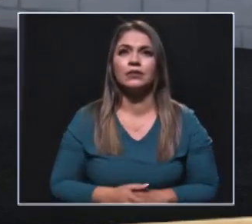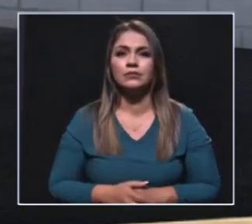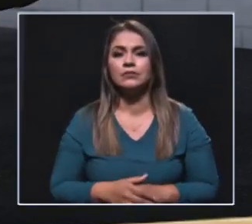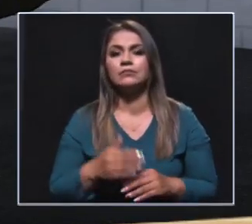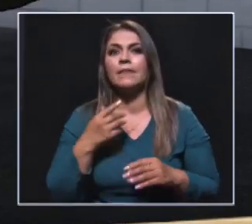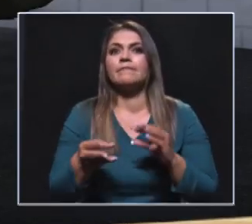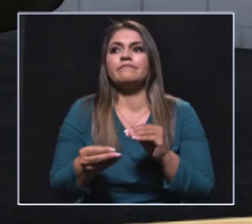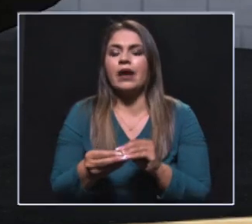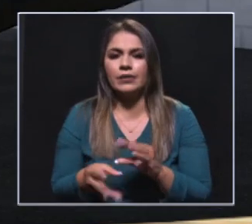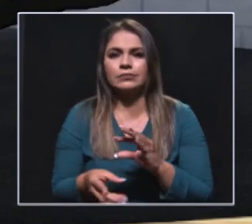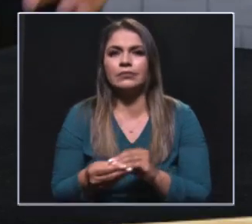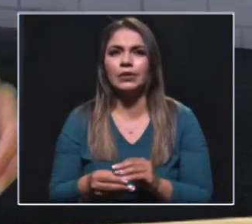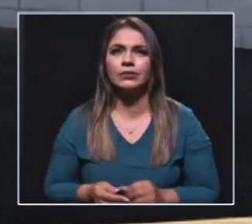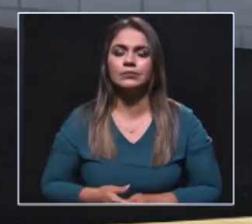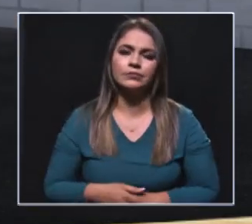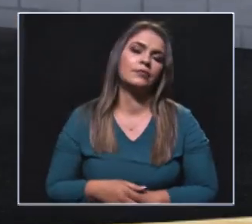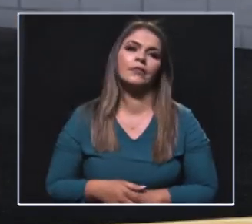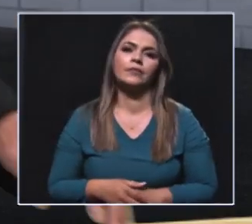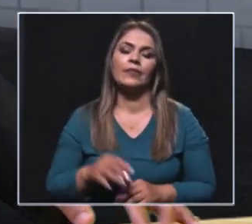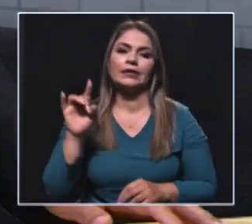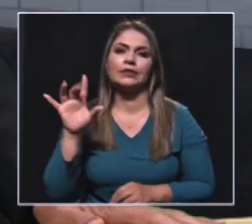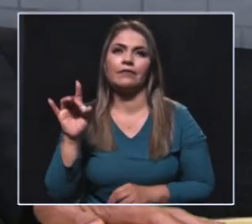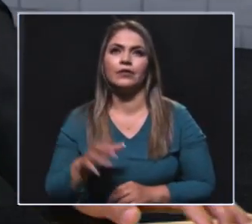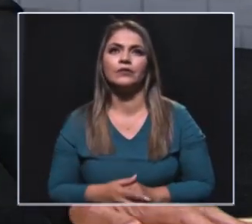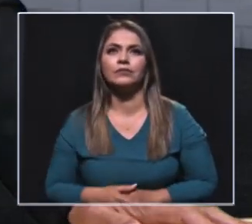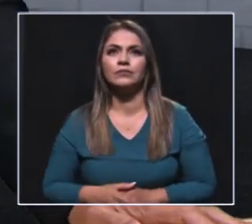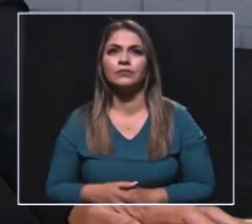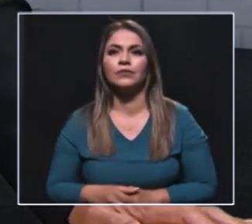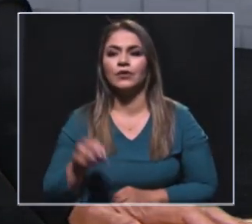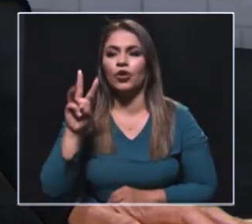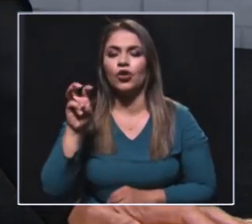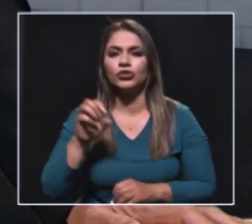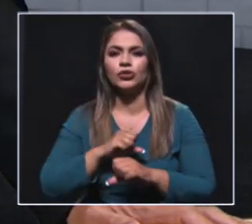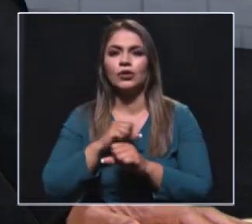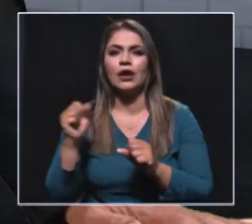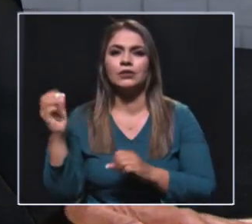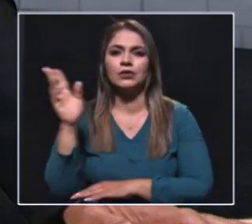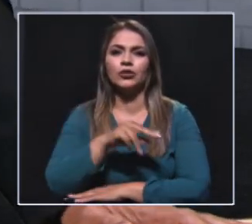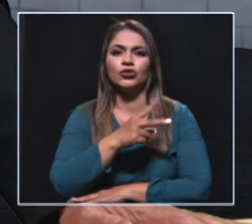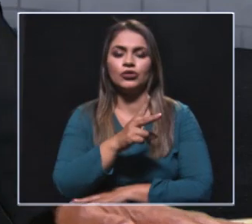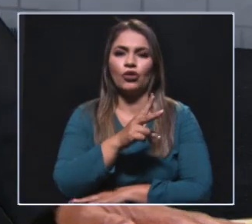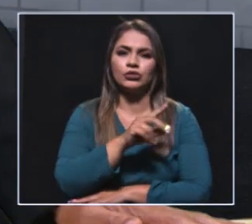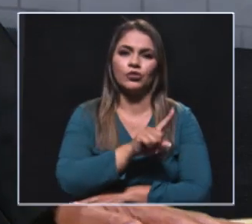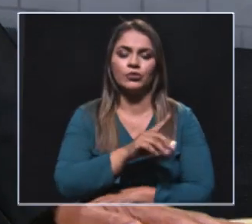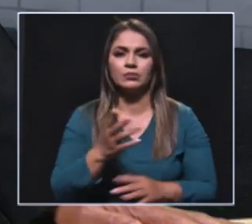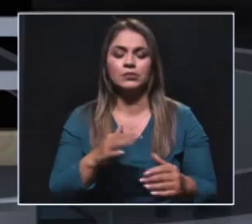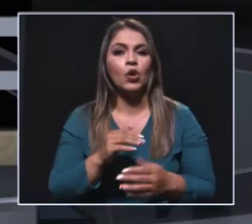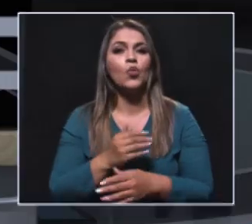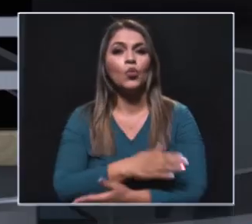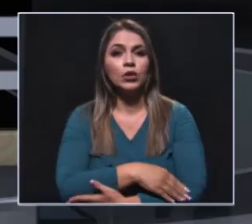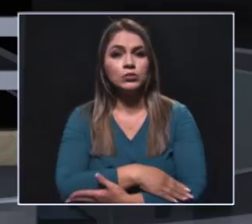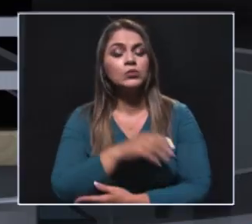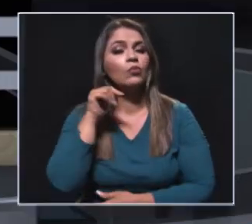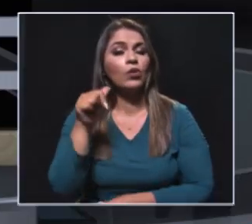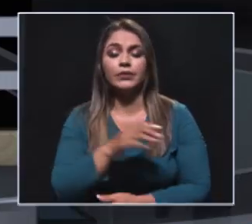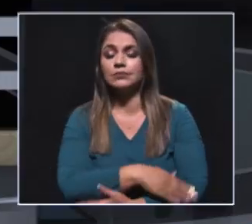veces hacíamos nosotros acompañamiento después de las 6. Los sábados de 8 de la mañana a 12 a 1 de la tarde. Disciplina sí hay, que